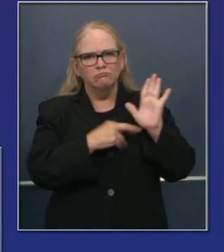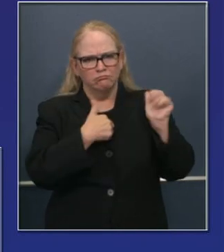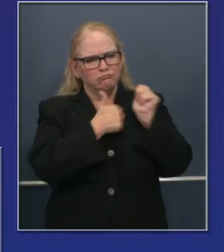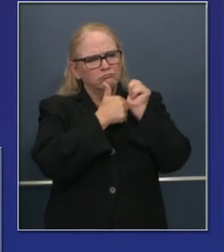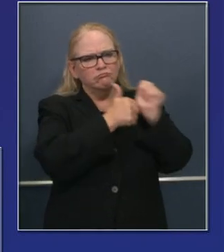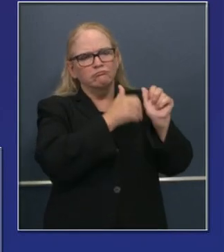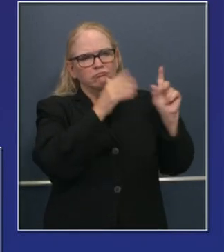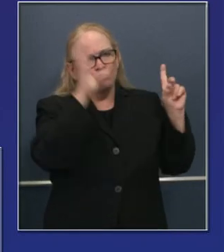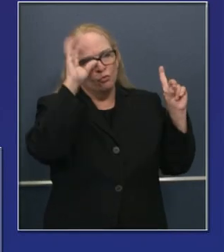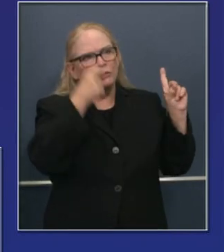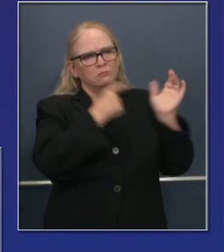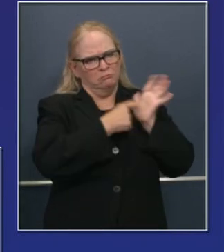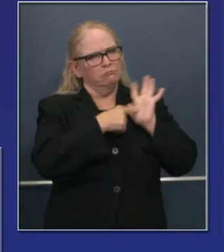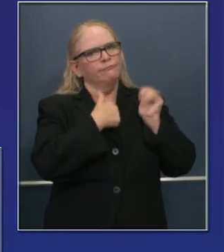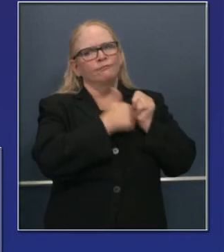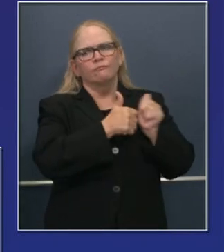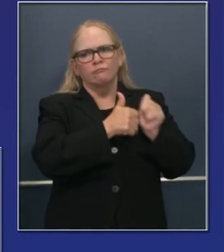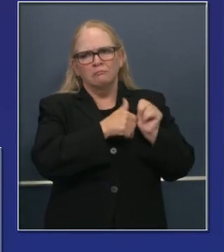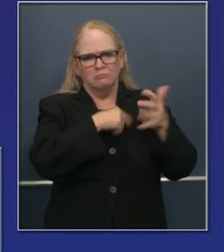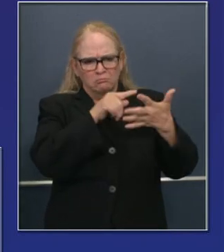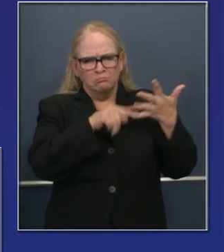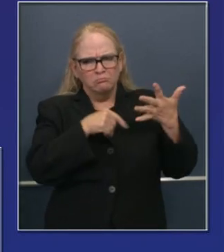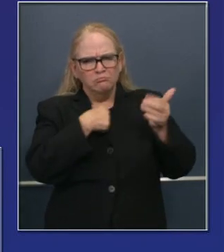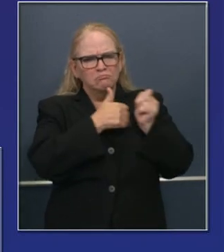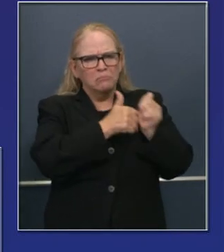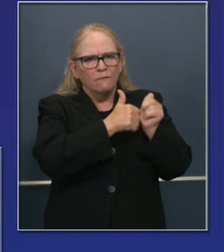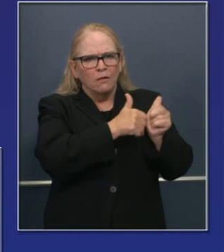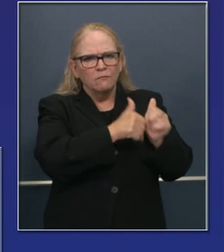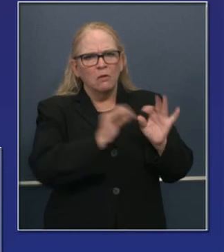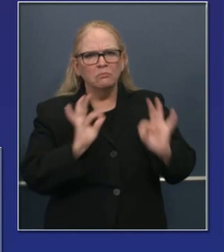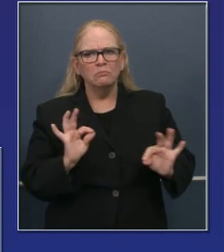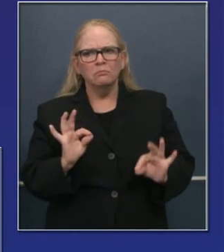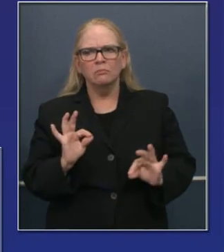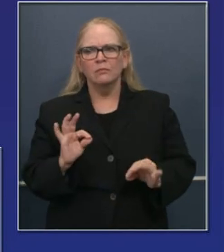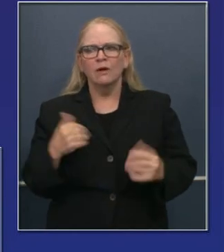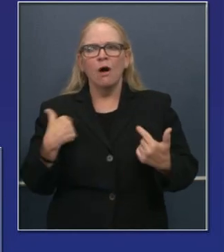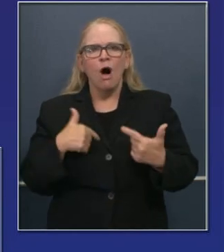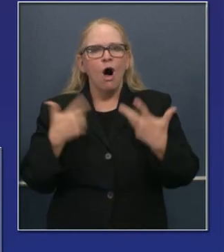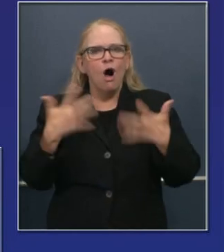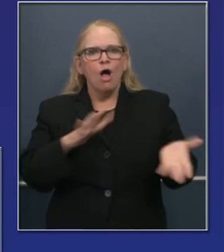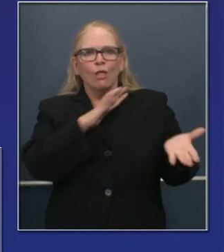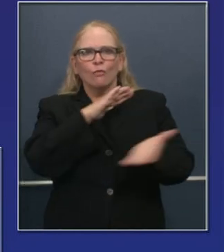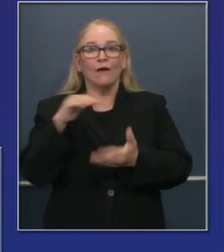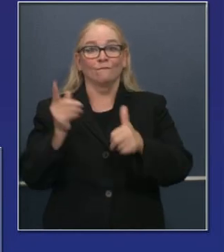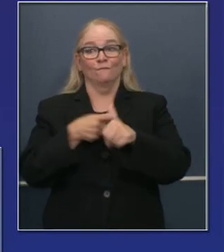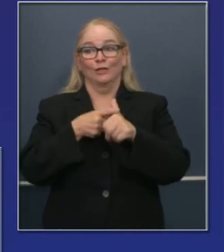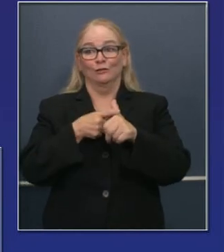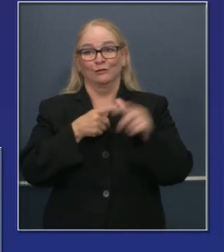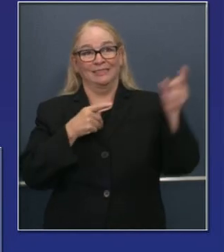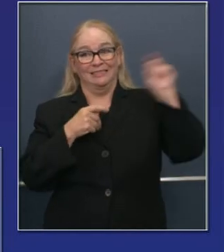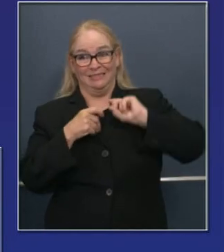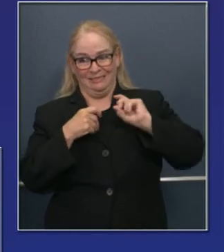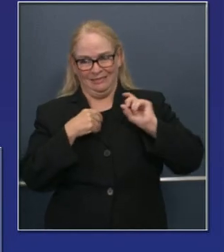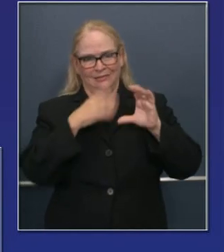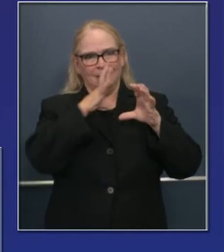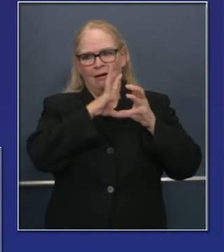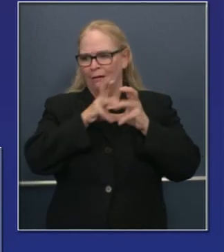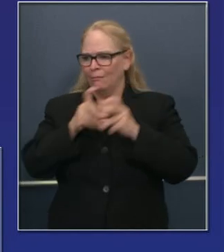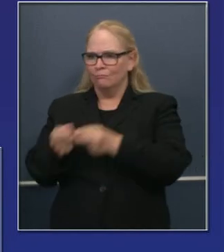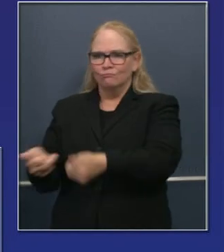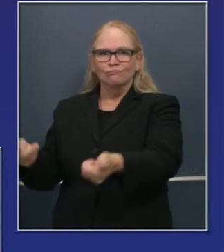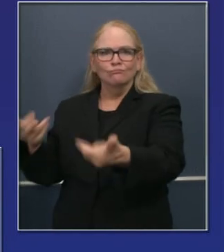que vienen, que son condiciones con que viene ese dinero. El resto del dinero